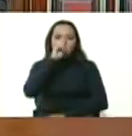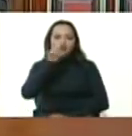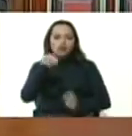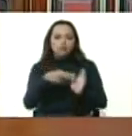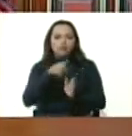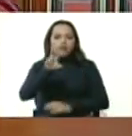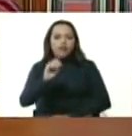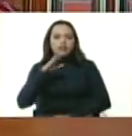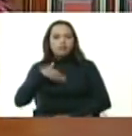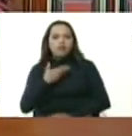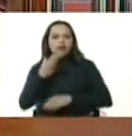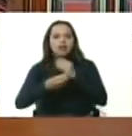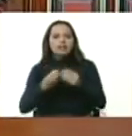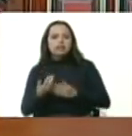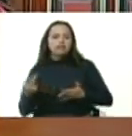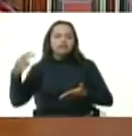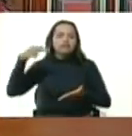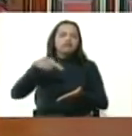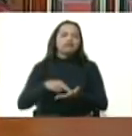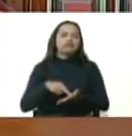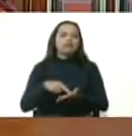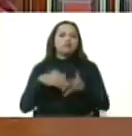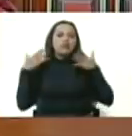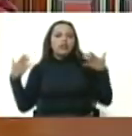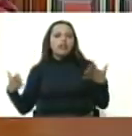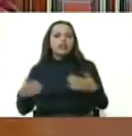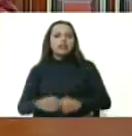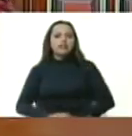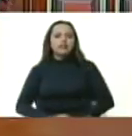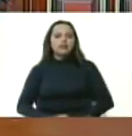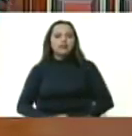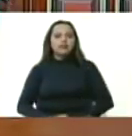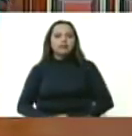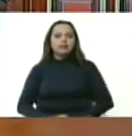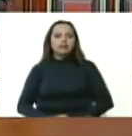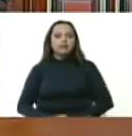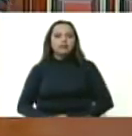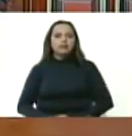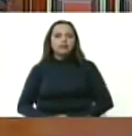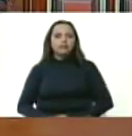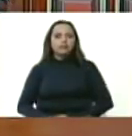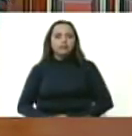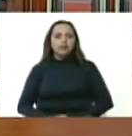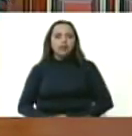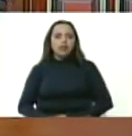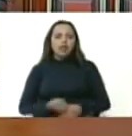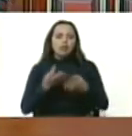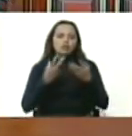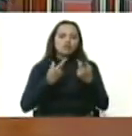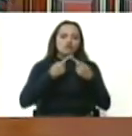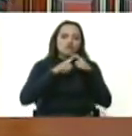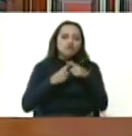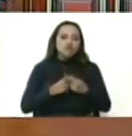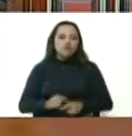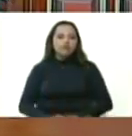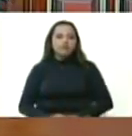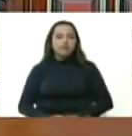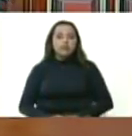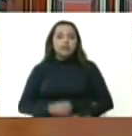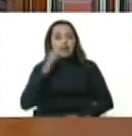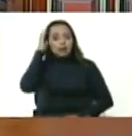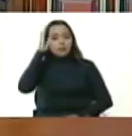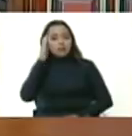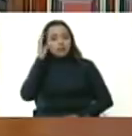tenga un salto gigantesco en lo cuantitativo en lo cualitativo